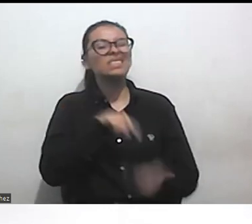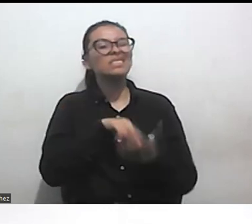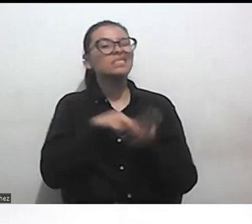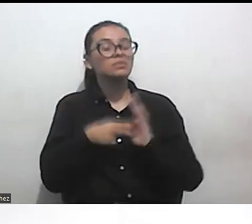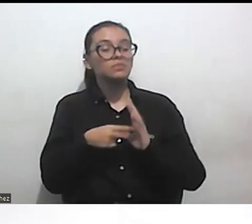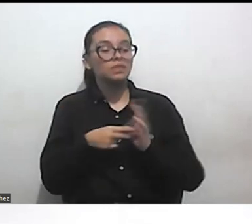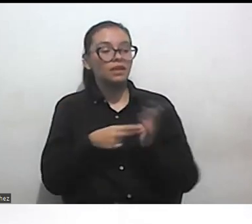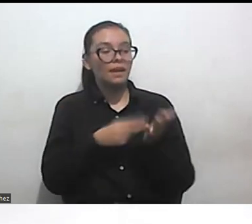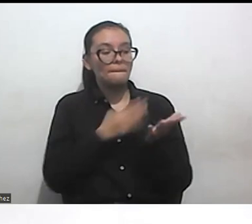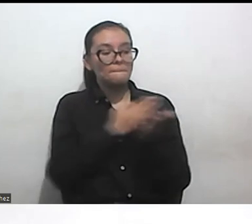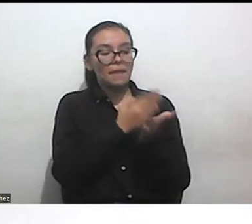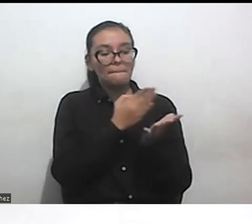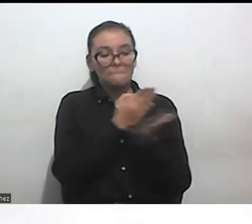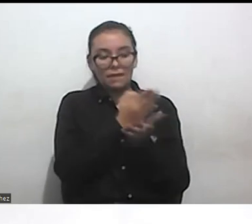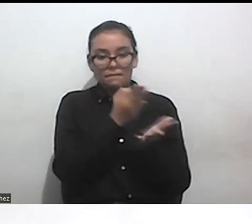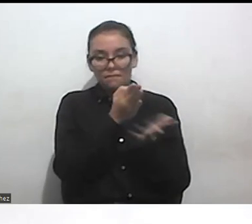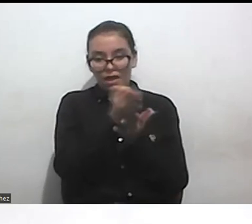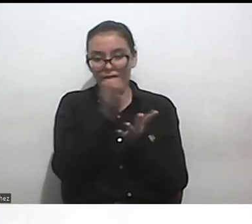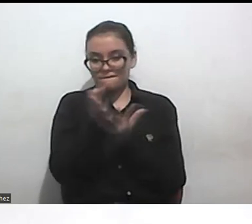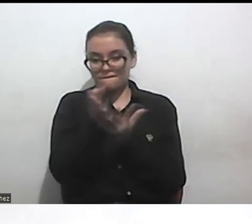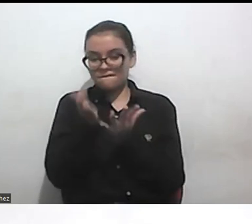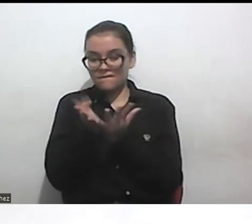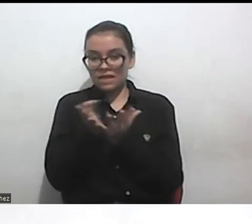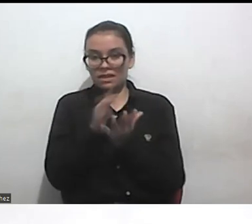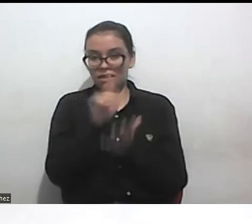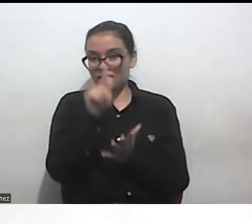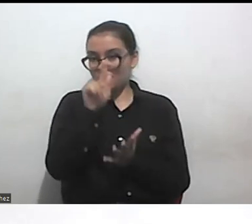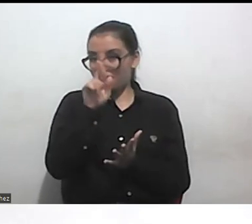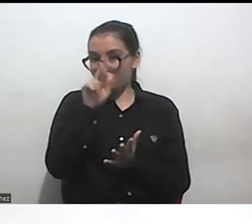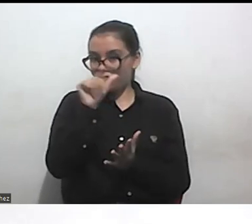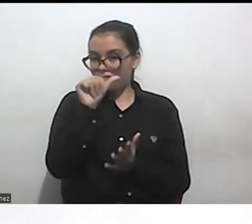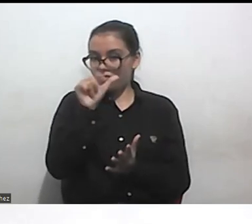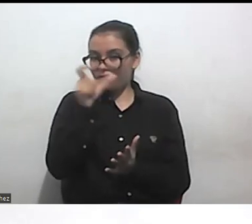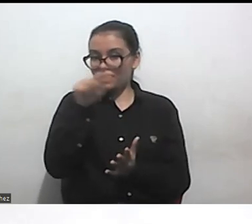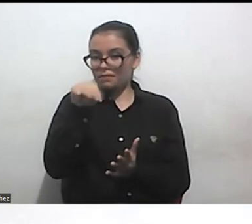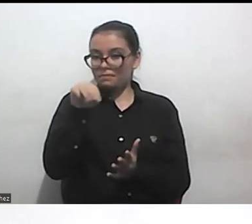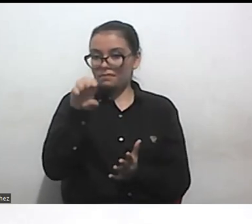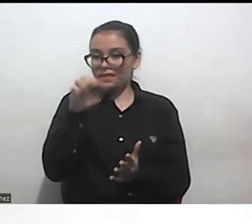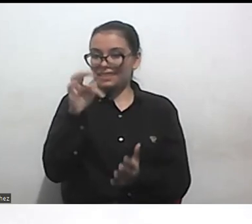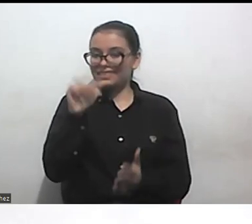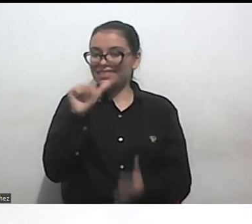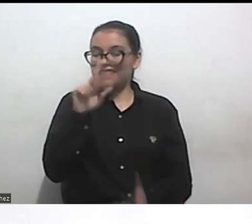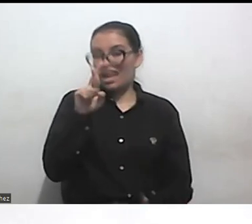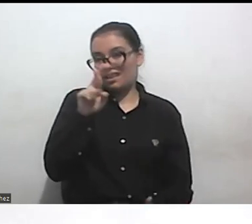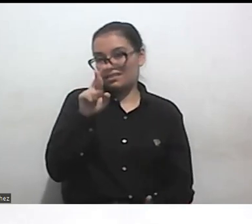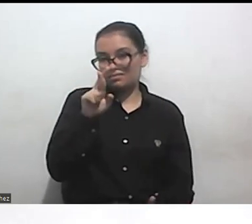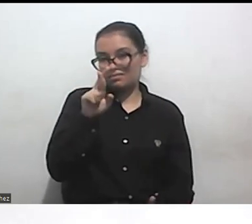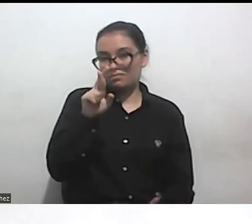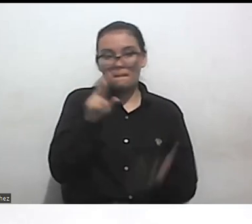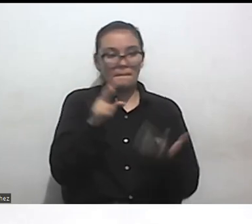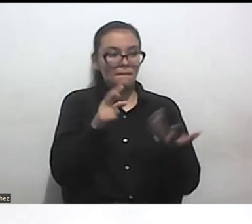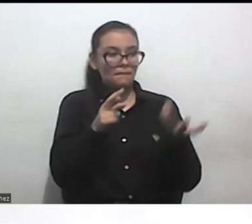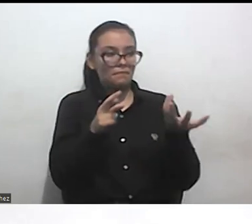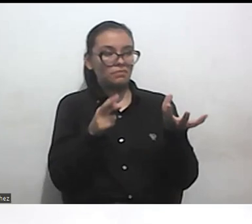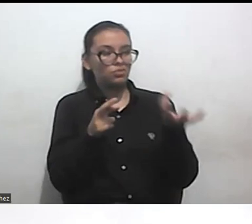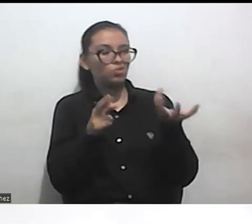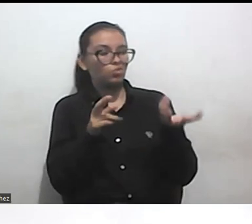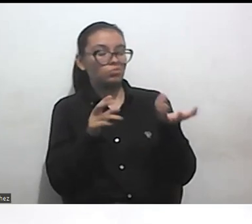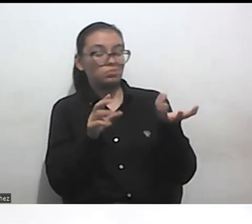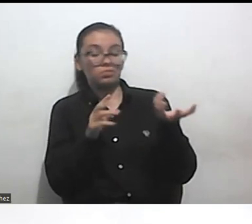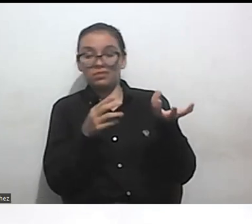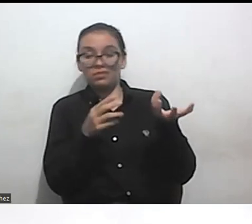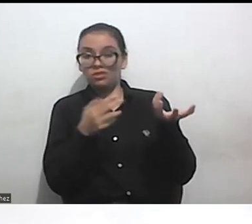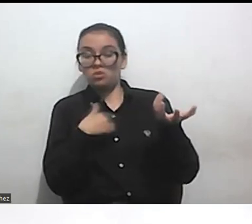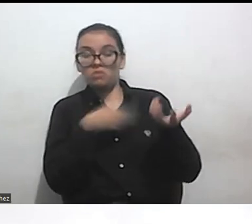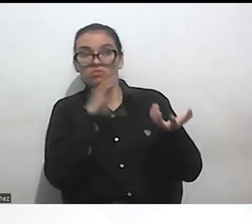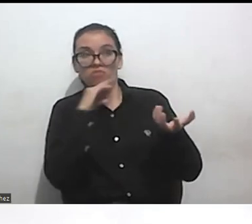creo que hay una historia dentro del movimiento con discapacidad de fragmentarse por diagnóstico entonces el